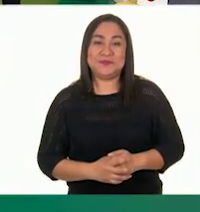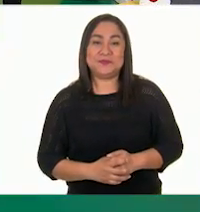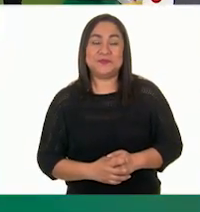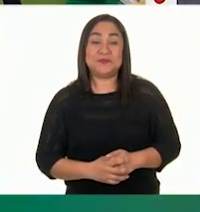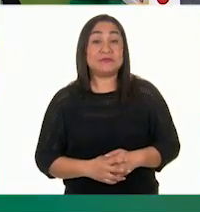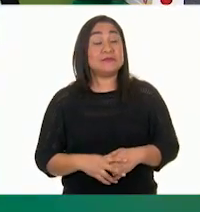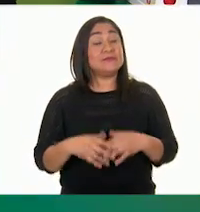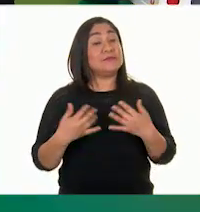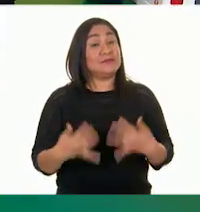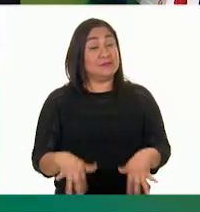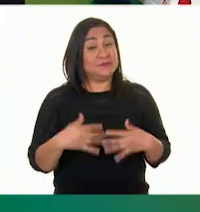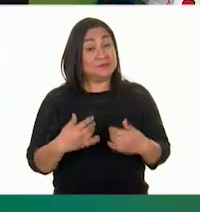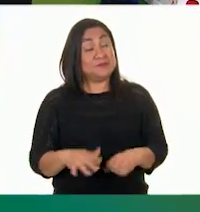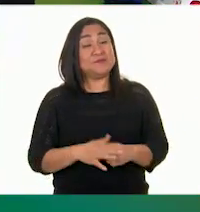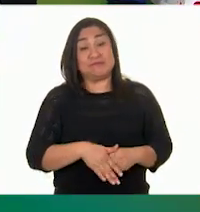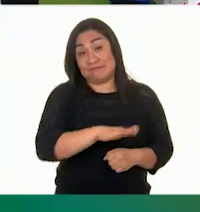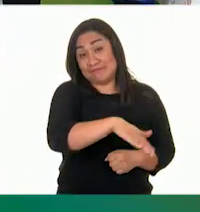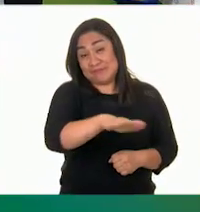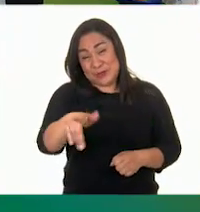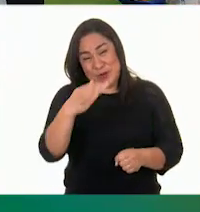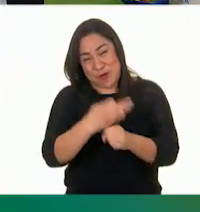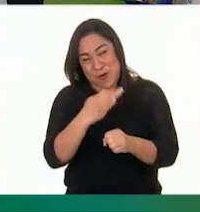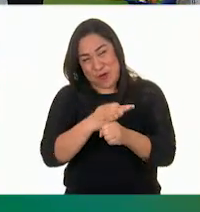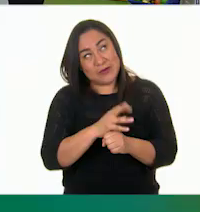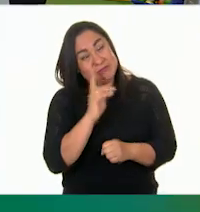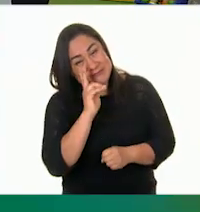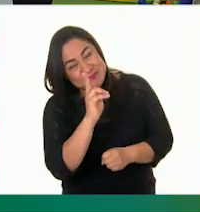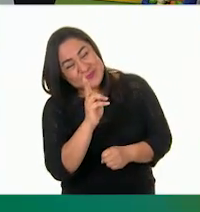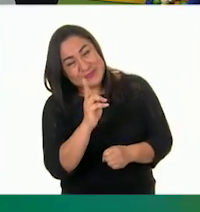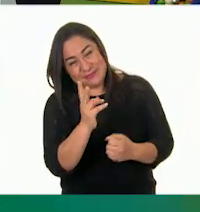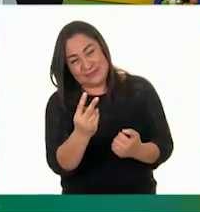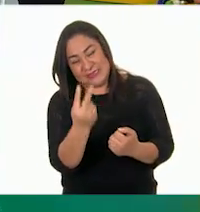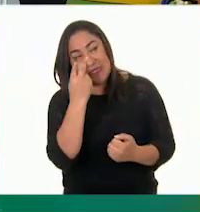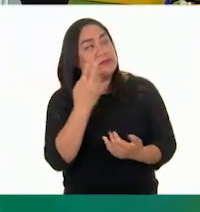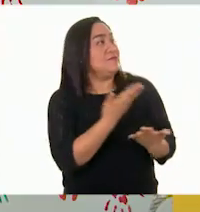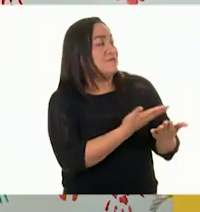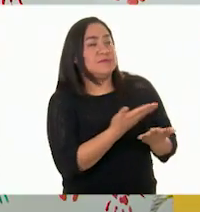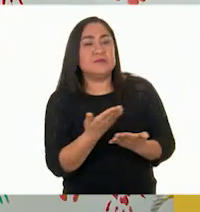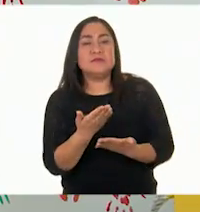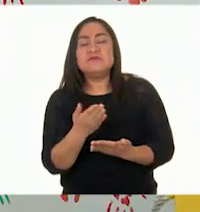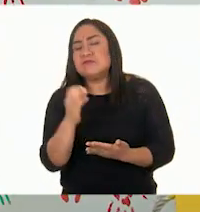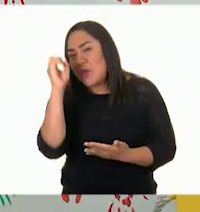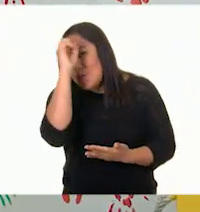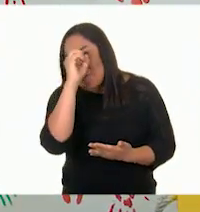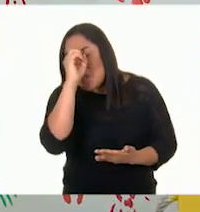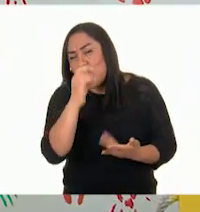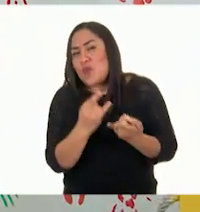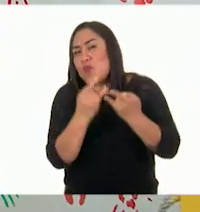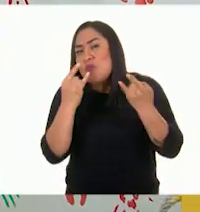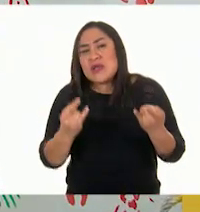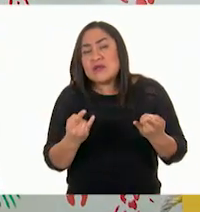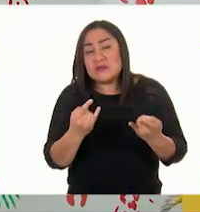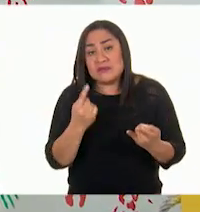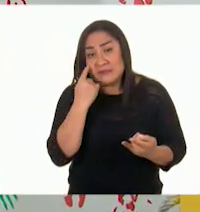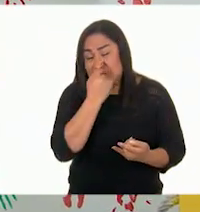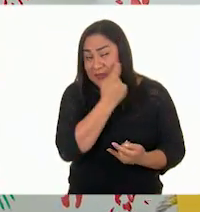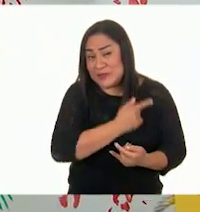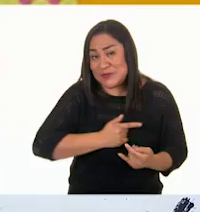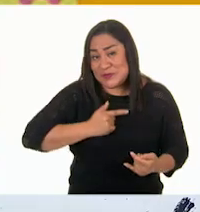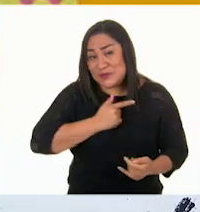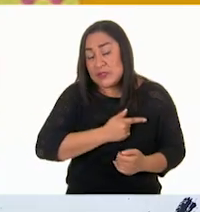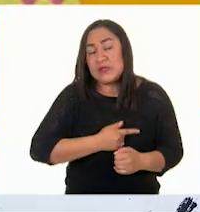¡Ay! Niñas y niños que nos ven en casa. Gloria, Pili, ¿qué les pareció el cuento? ¿Les gustó? ¡Ay! A mí me